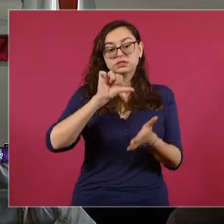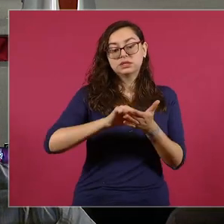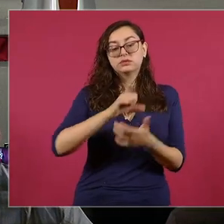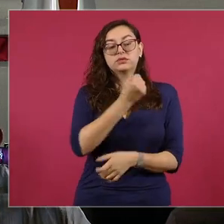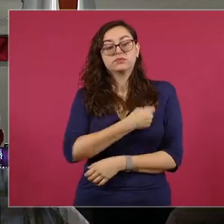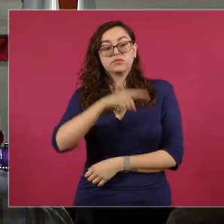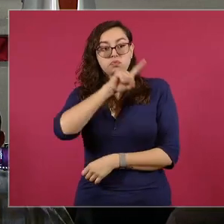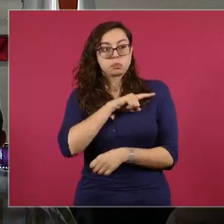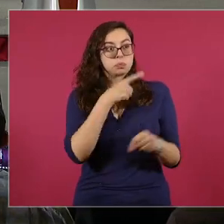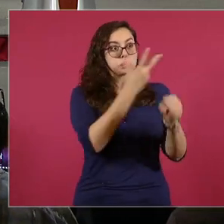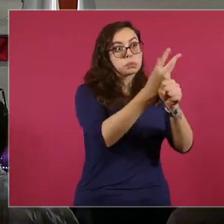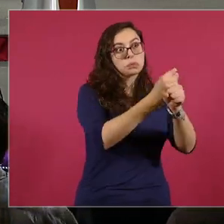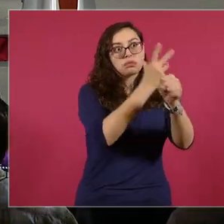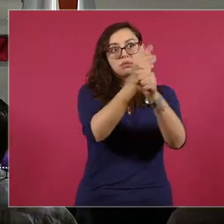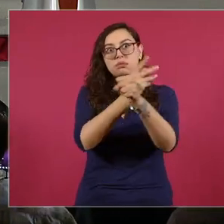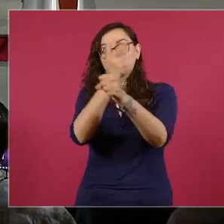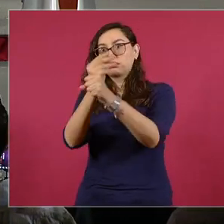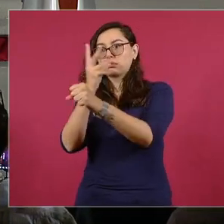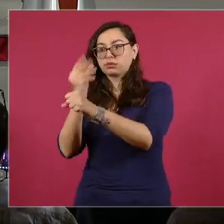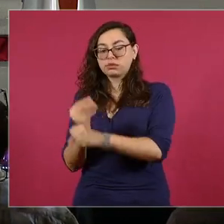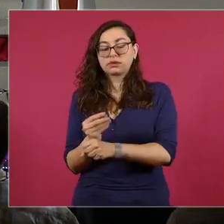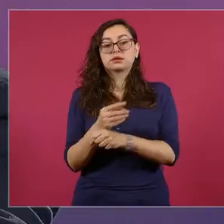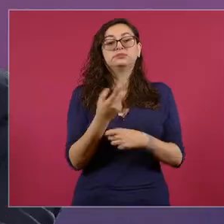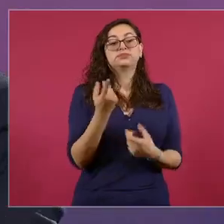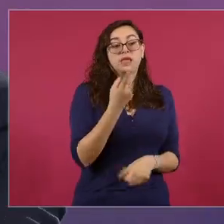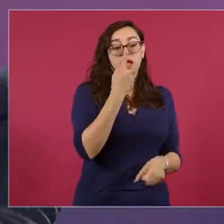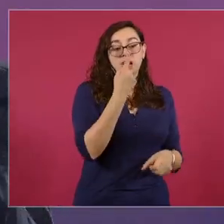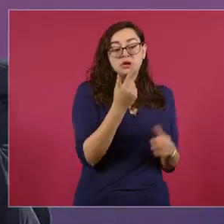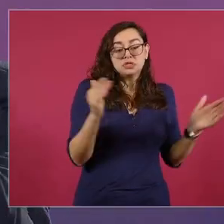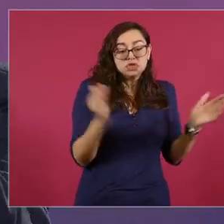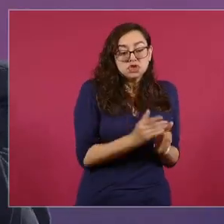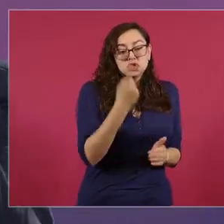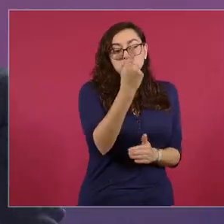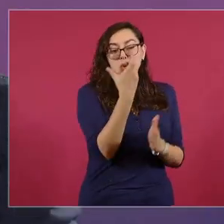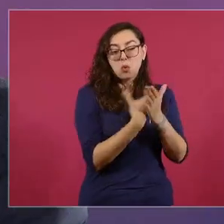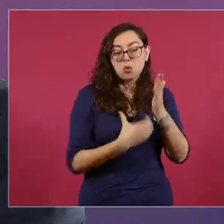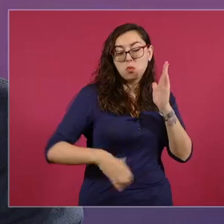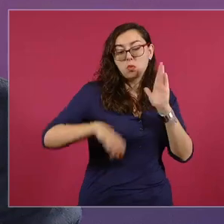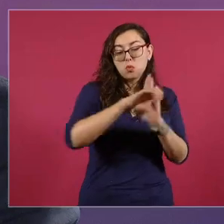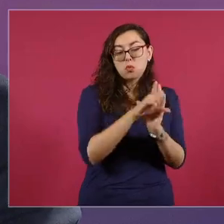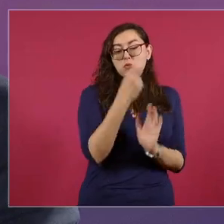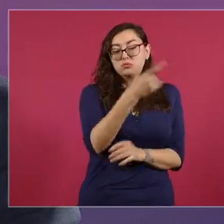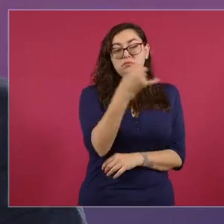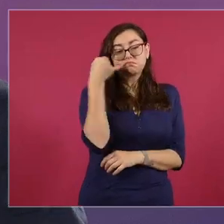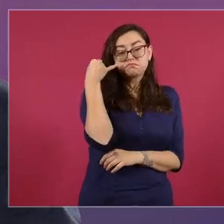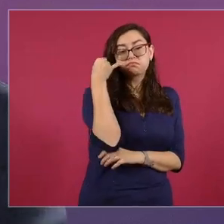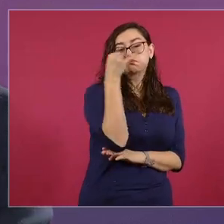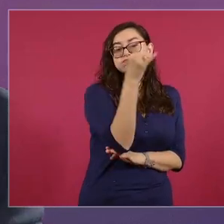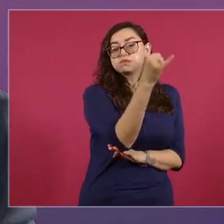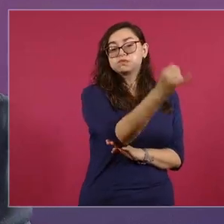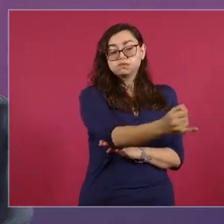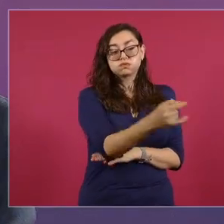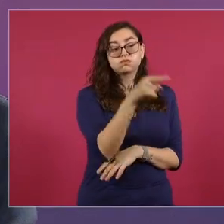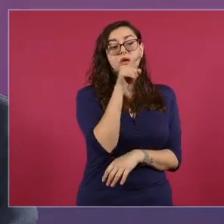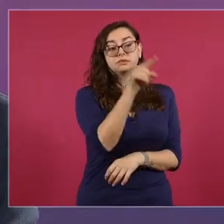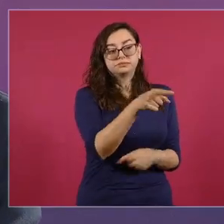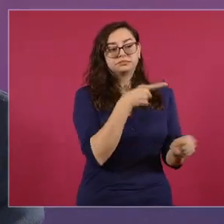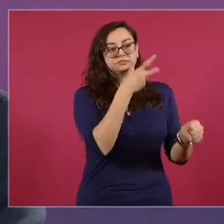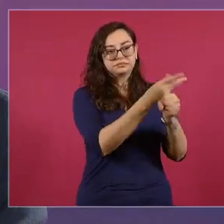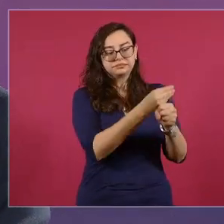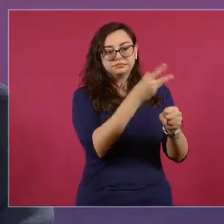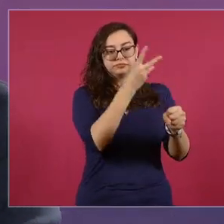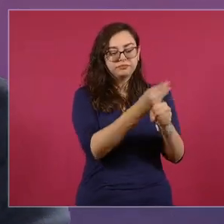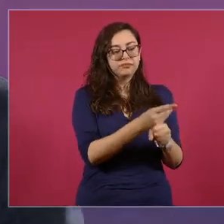en el primer nivel de atención, desde centros de salud de un consultorio en zonas muy apartadas, en donde se generaron y se